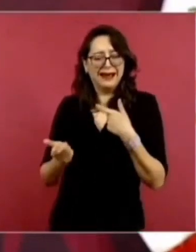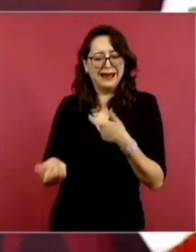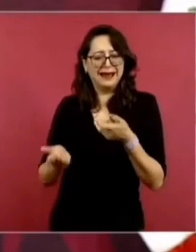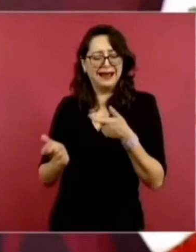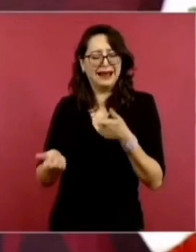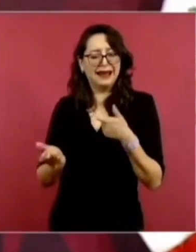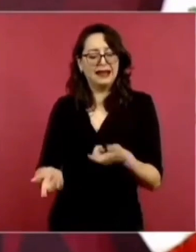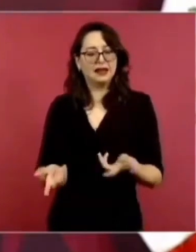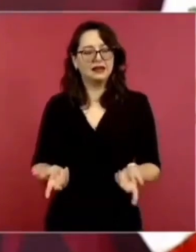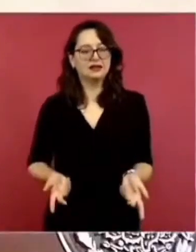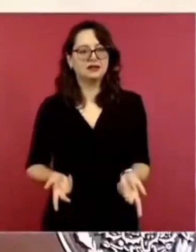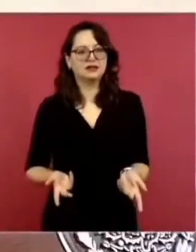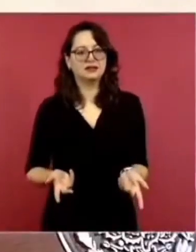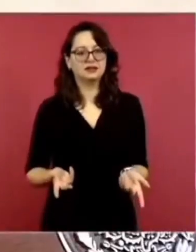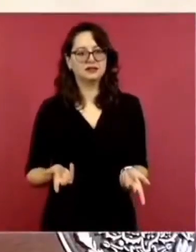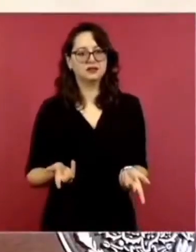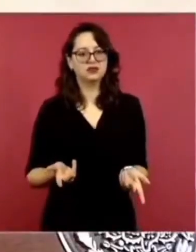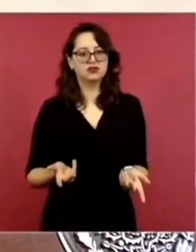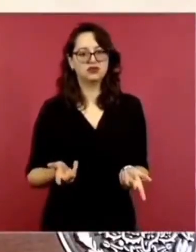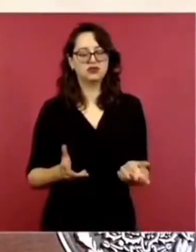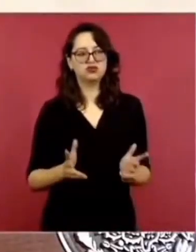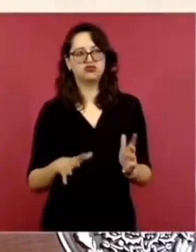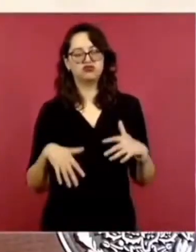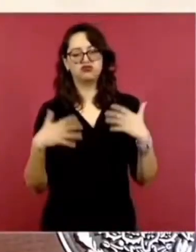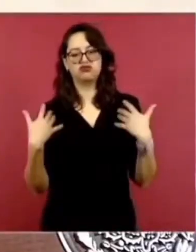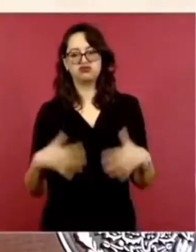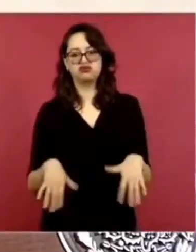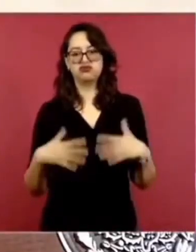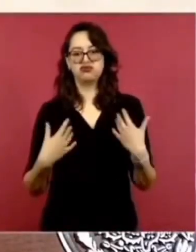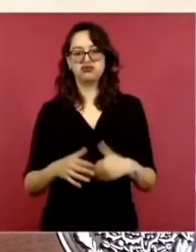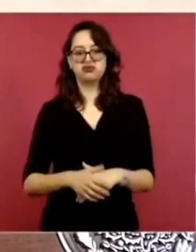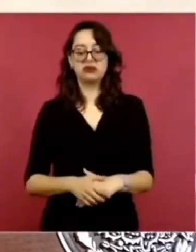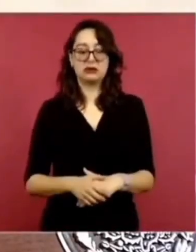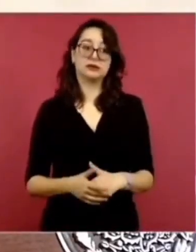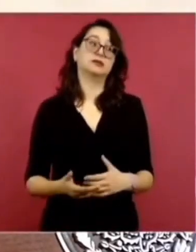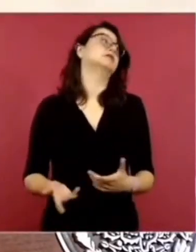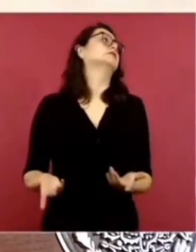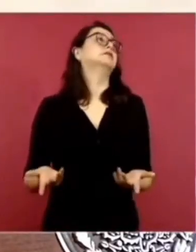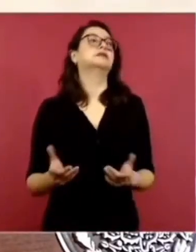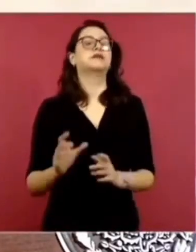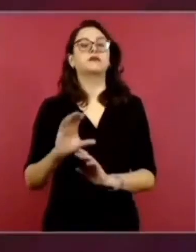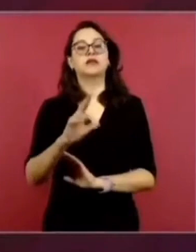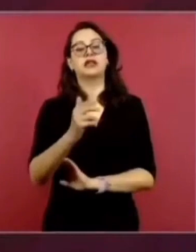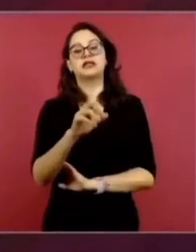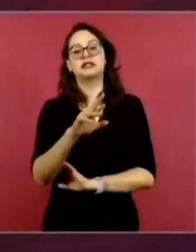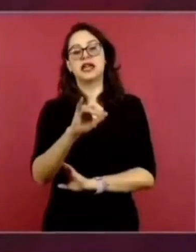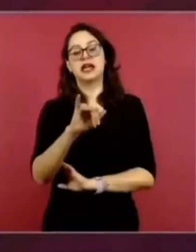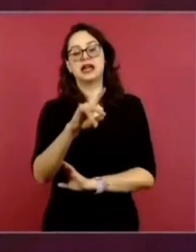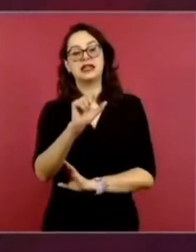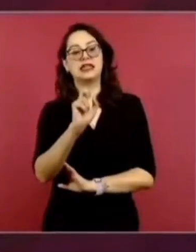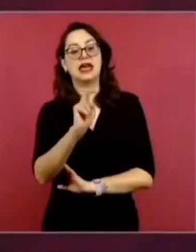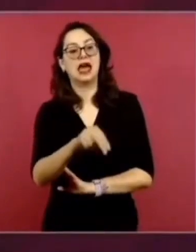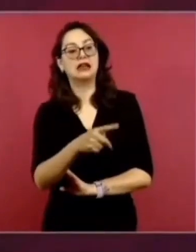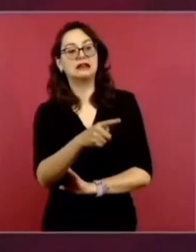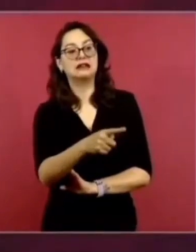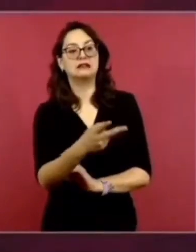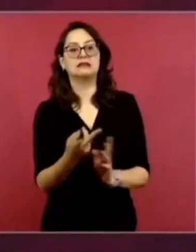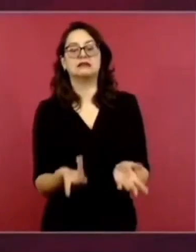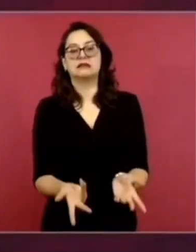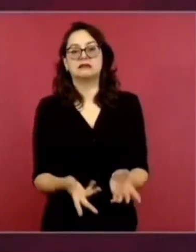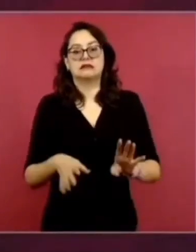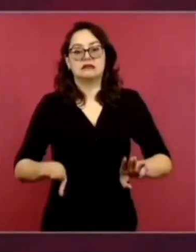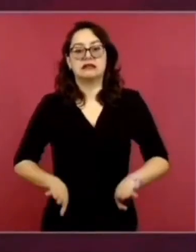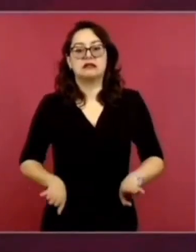Y bueno, ya hablamos con Sheridan, ya hablamos de Sheridan varias veces.